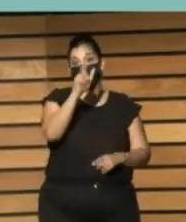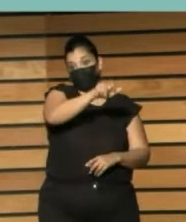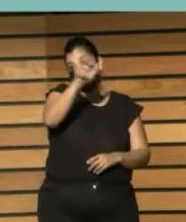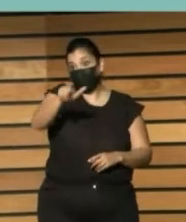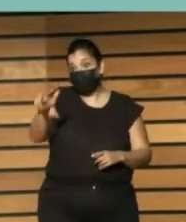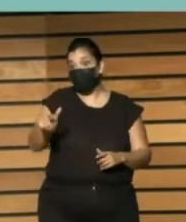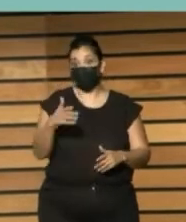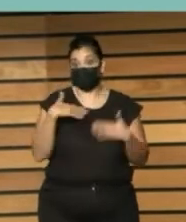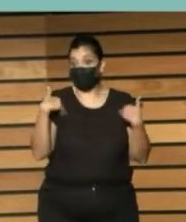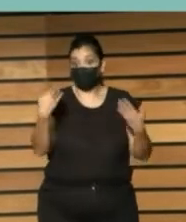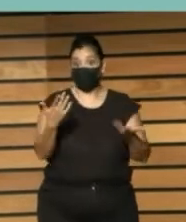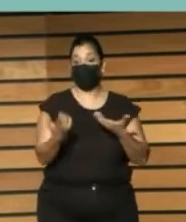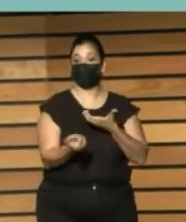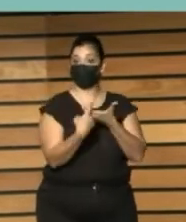¿no?